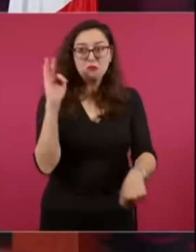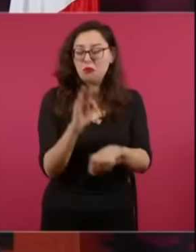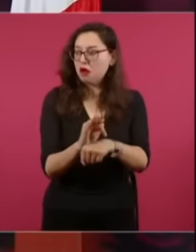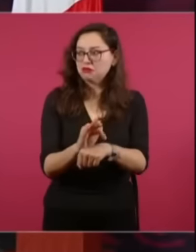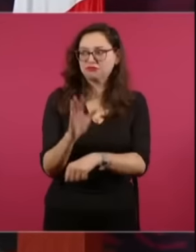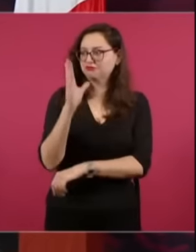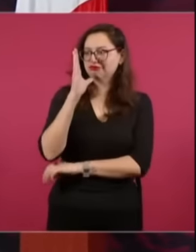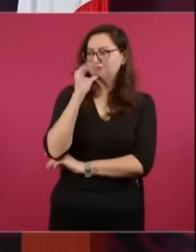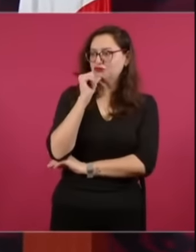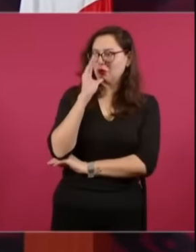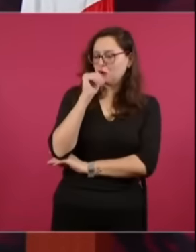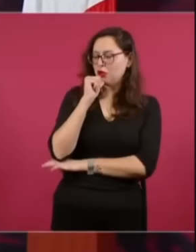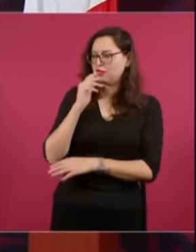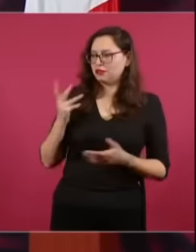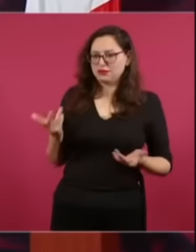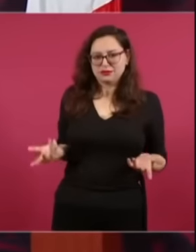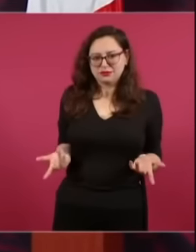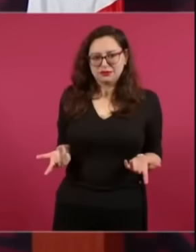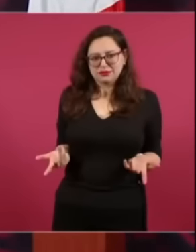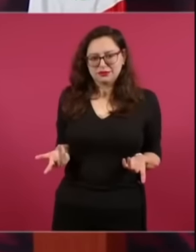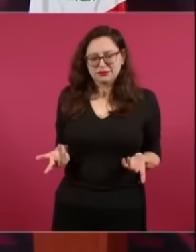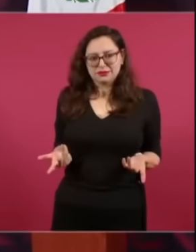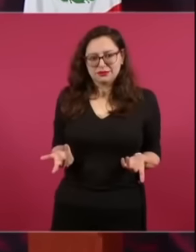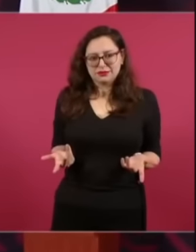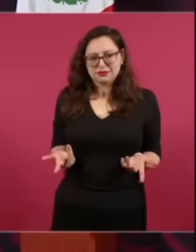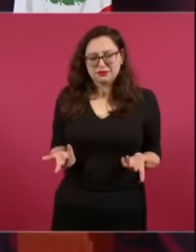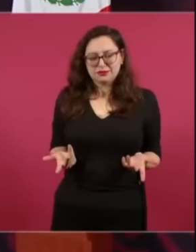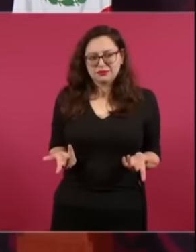claro pero es la Constitución